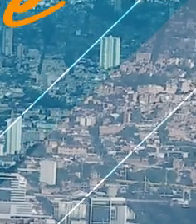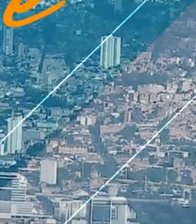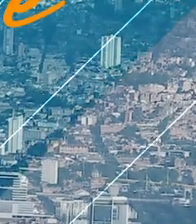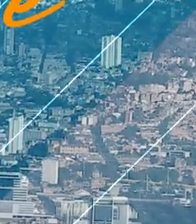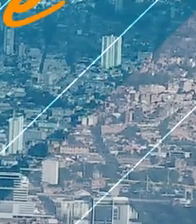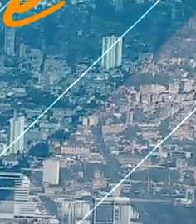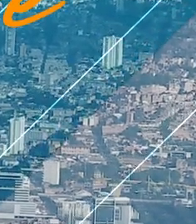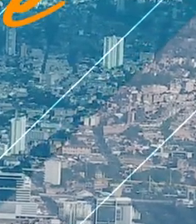¡Gracias! Gracias.